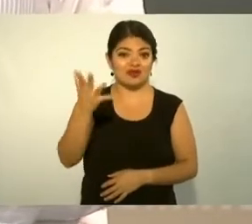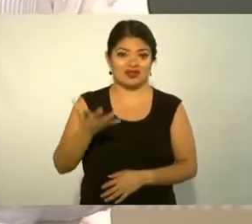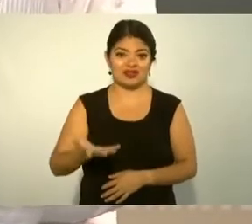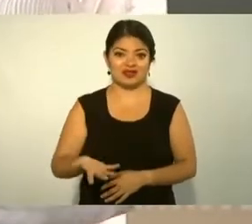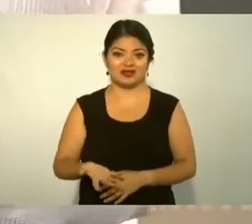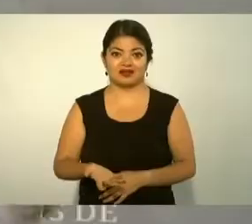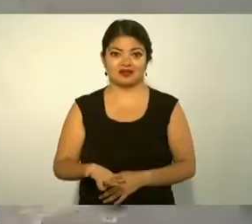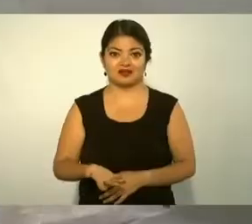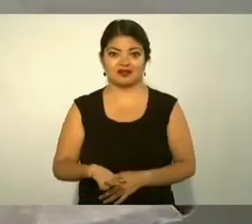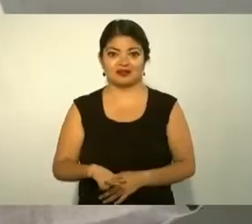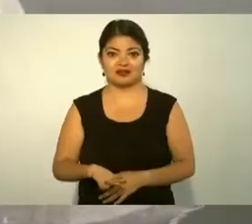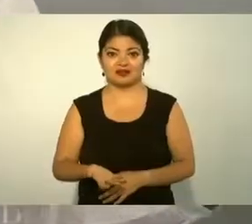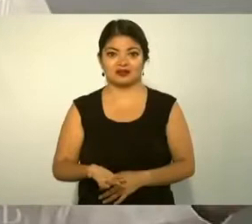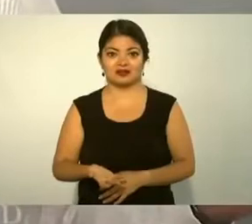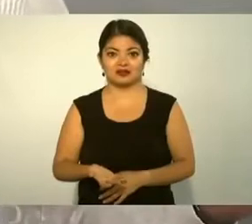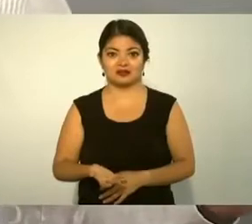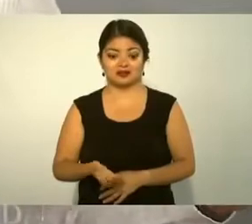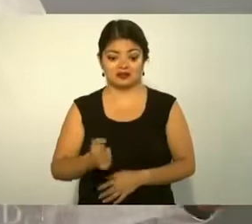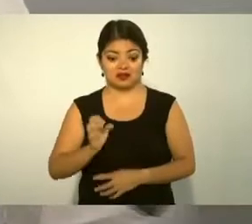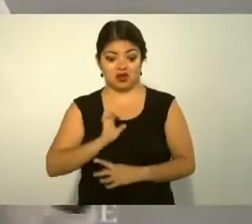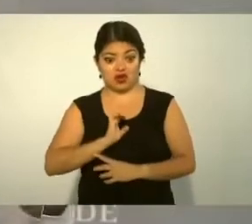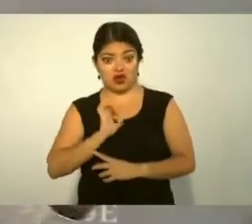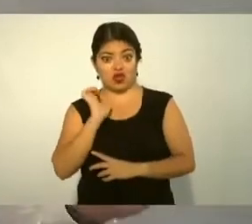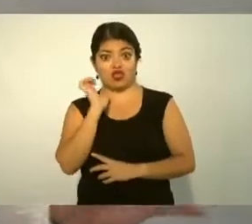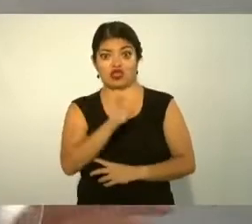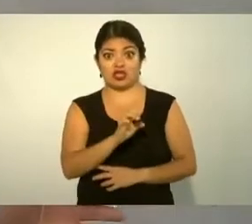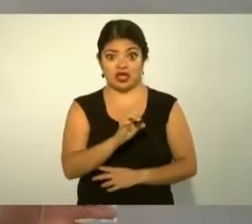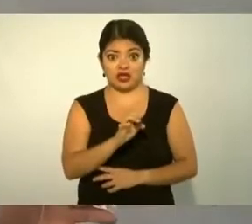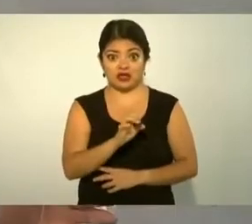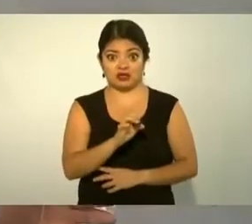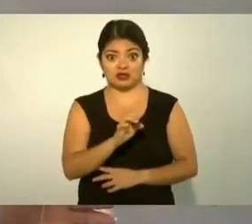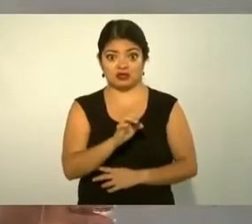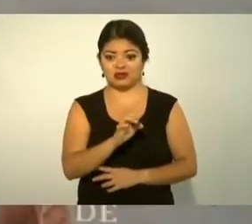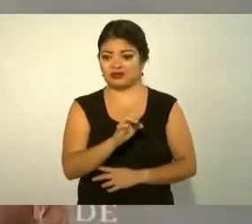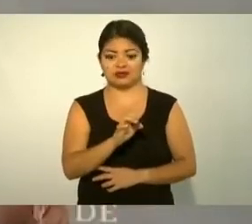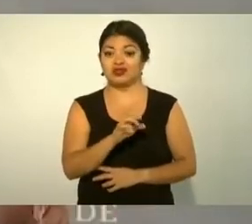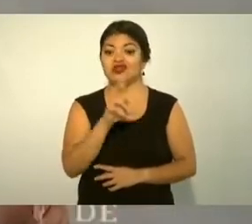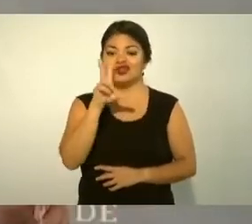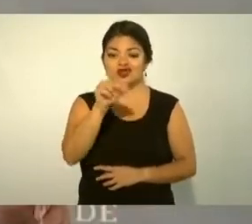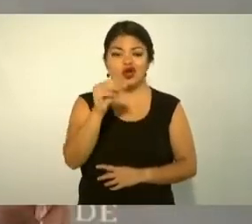no odiar pero no olvidar